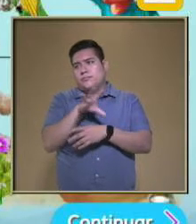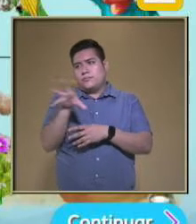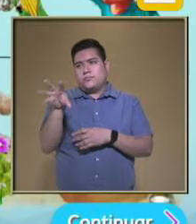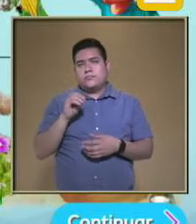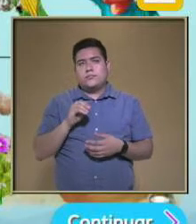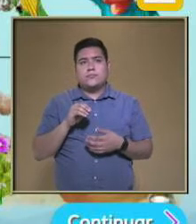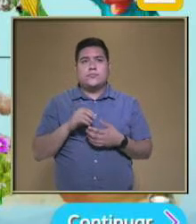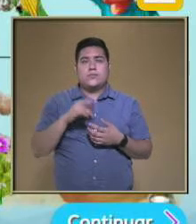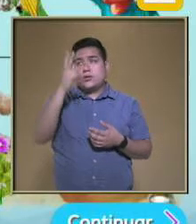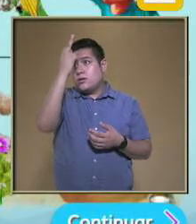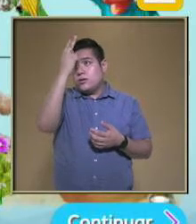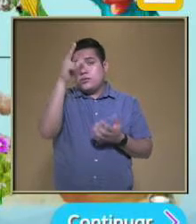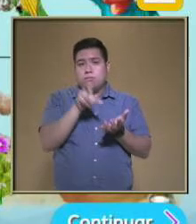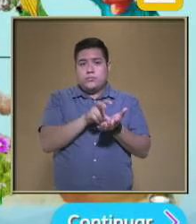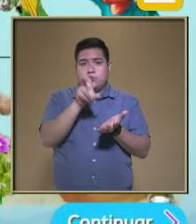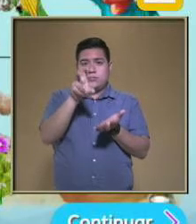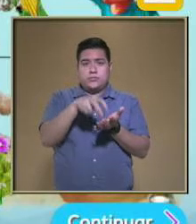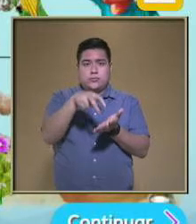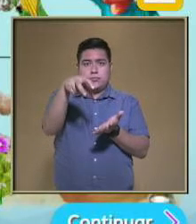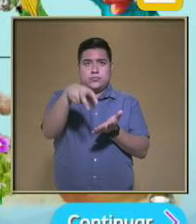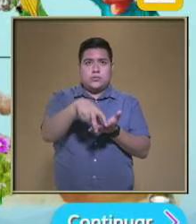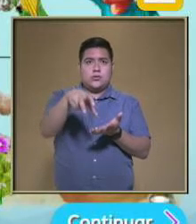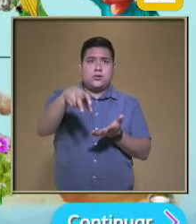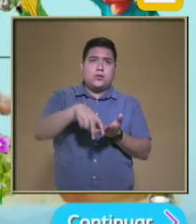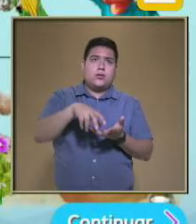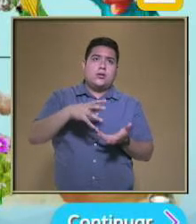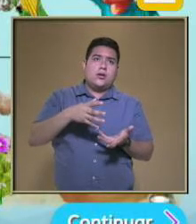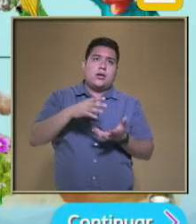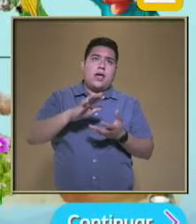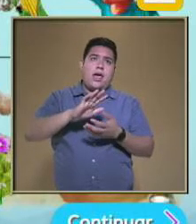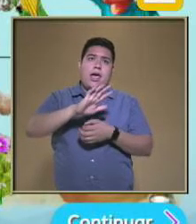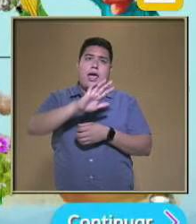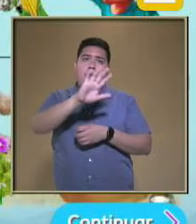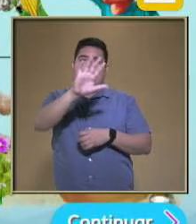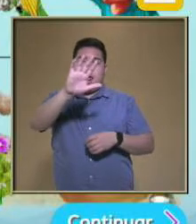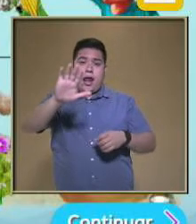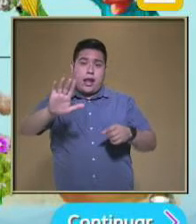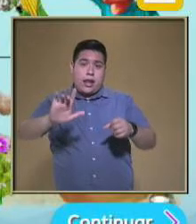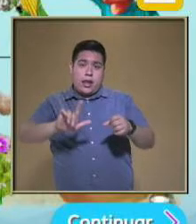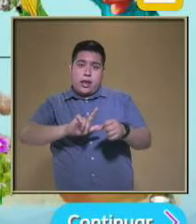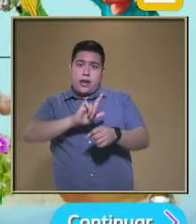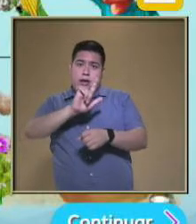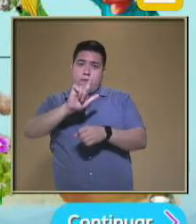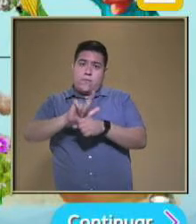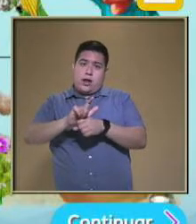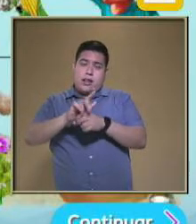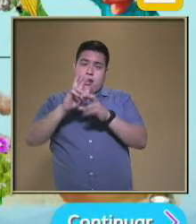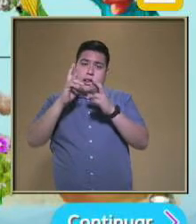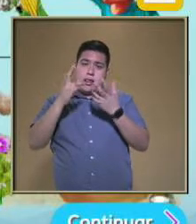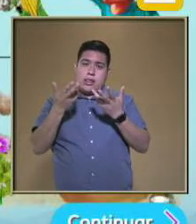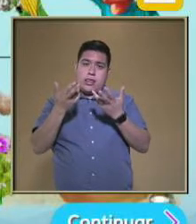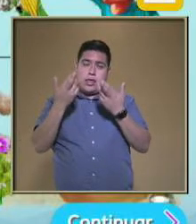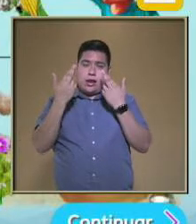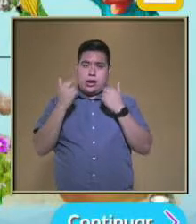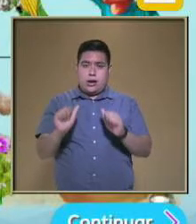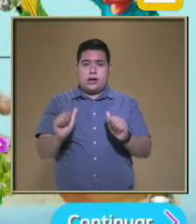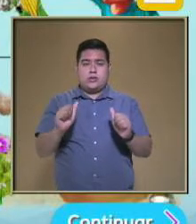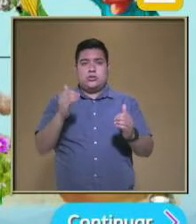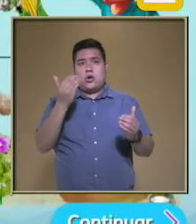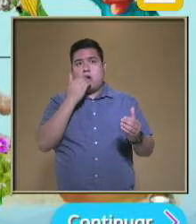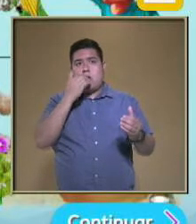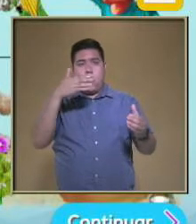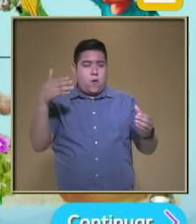chapulines De qué animal de corral Pueden ser alimento Animal de corral Bueno pues observamos ahí Que está el